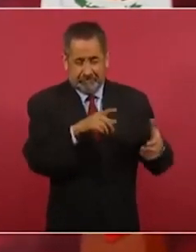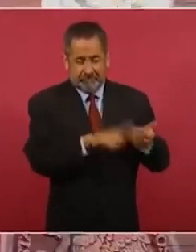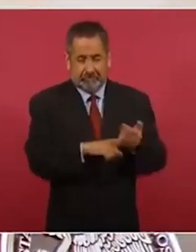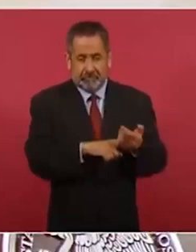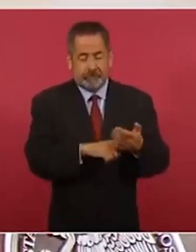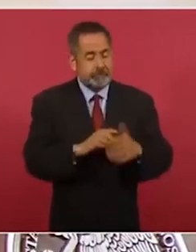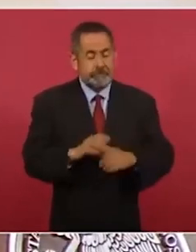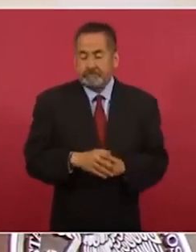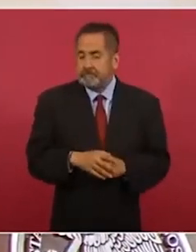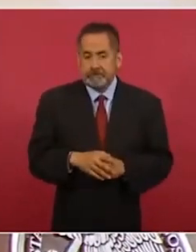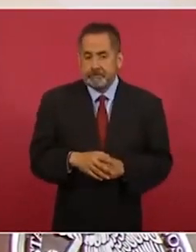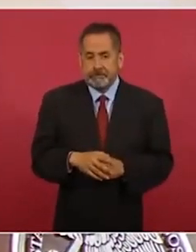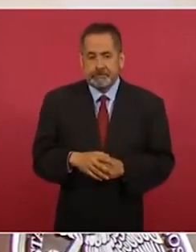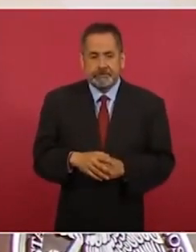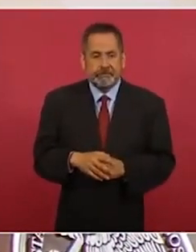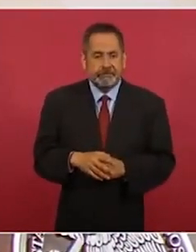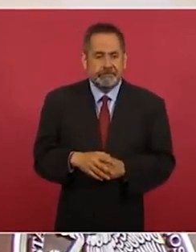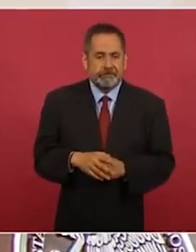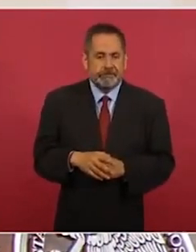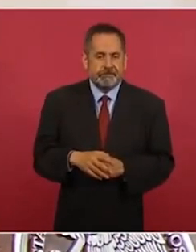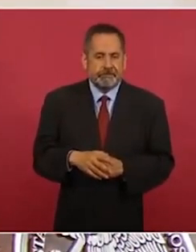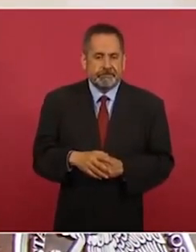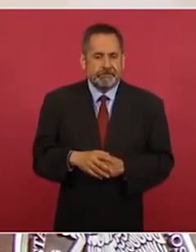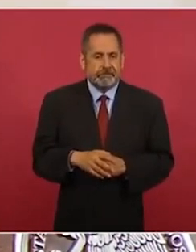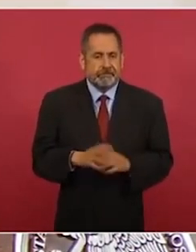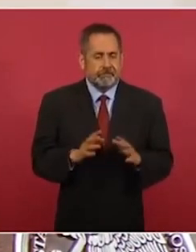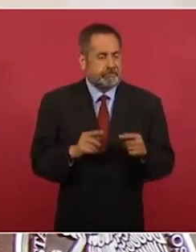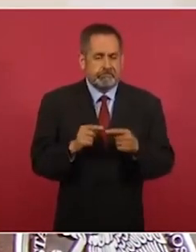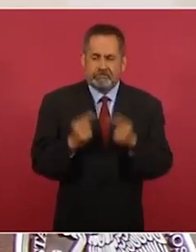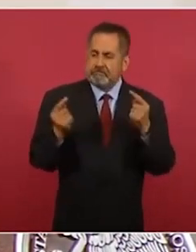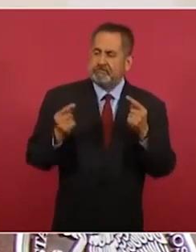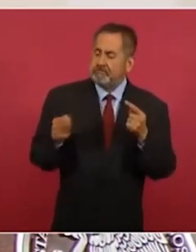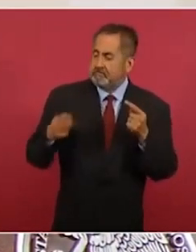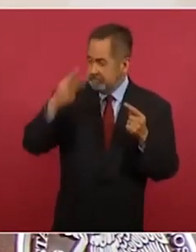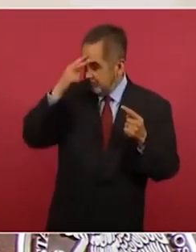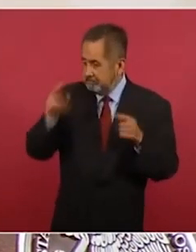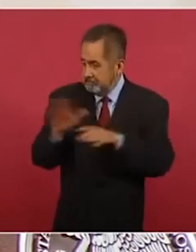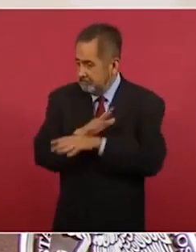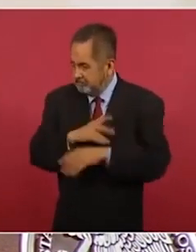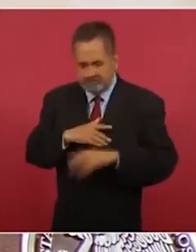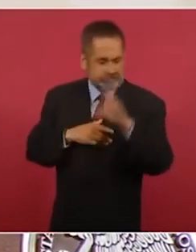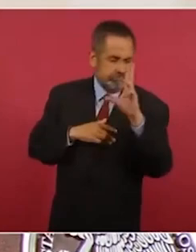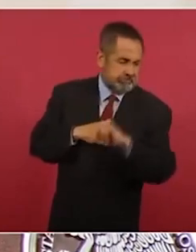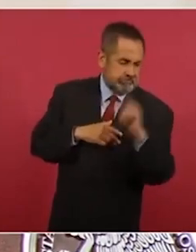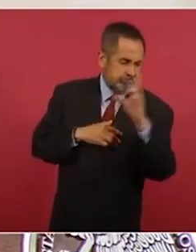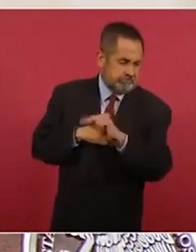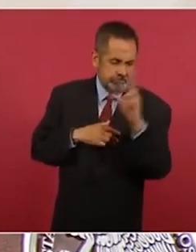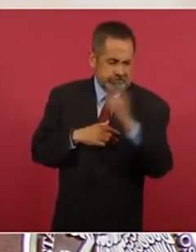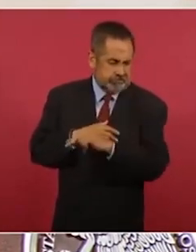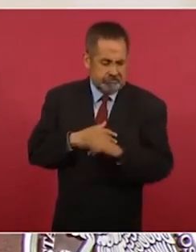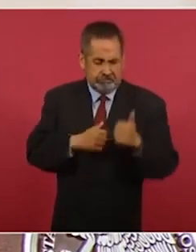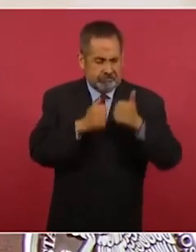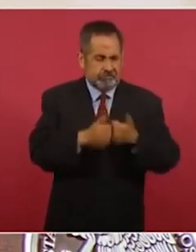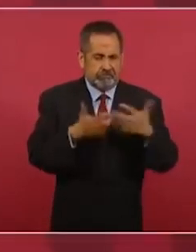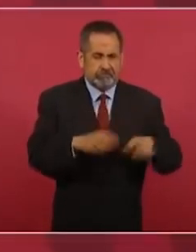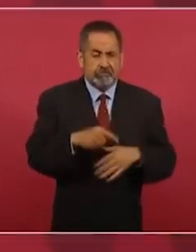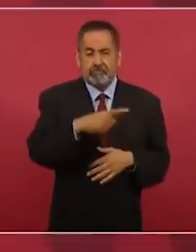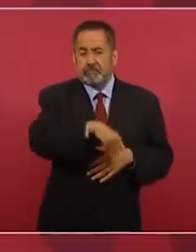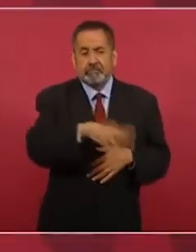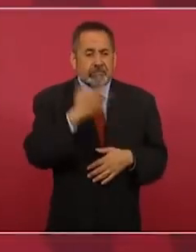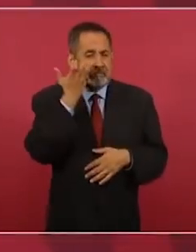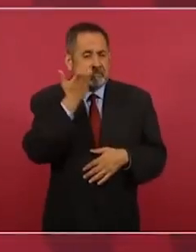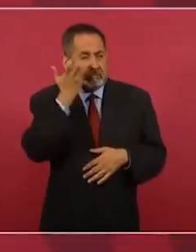contrarios a la posibilidad de un cambio en México y aplaudidores